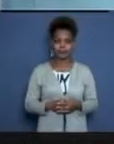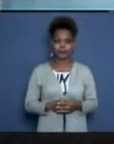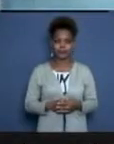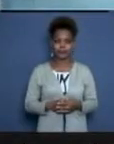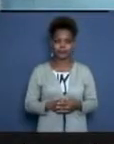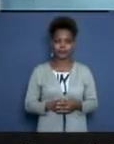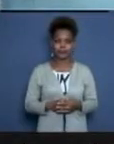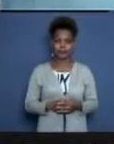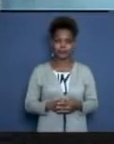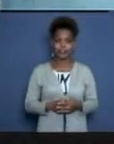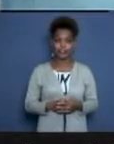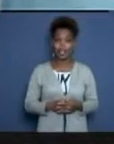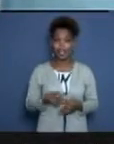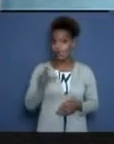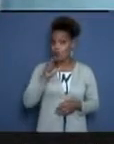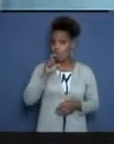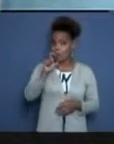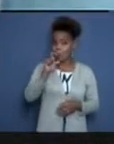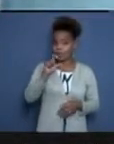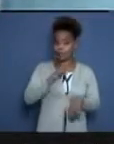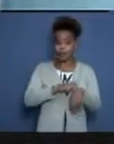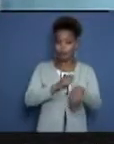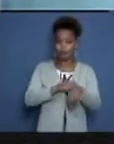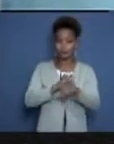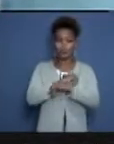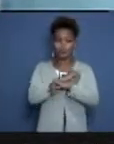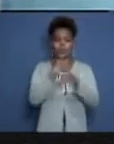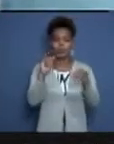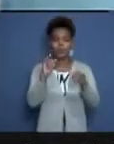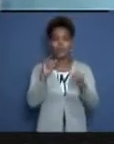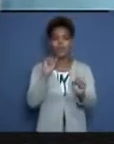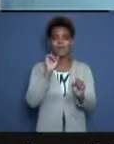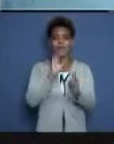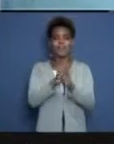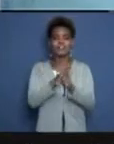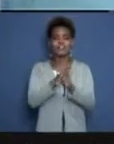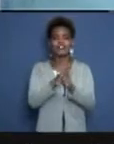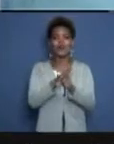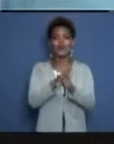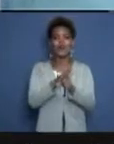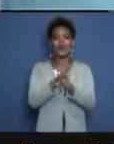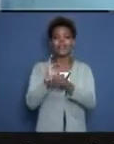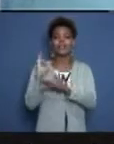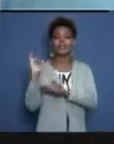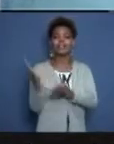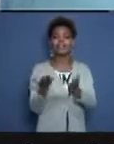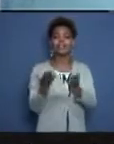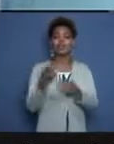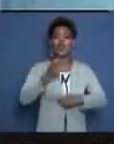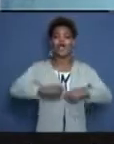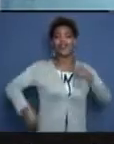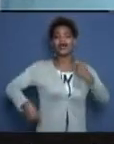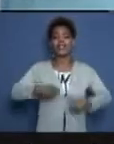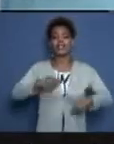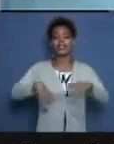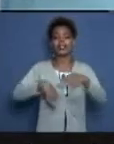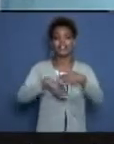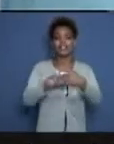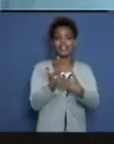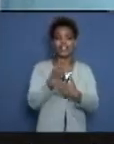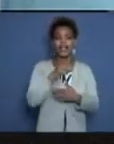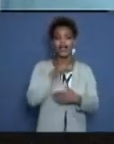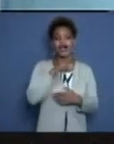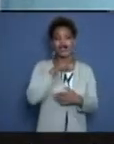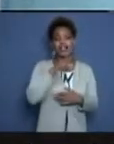Y en notas de último momento, bueno, tenemos que ya se convoca la carrera por el Día Olímpico para el próximo 13 de agosto en casa y con